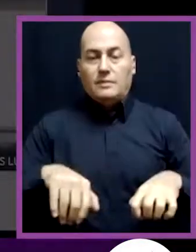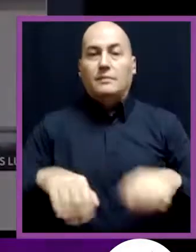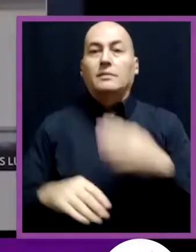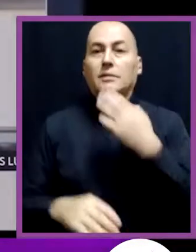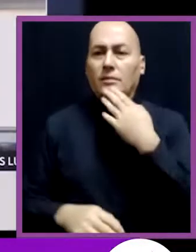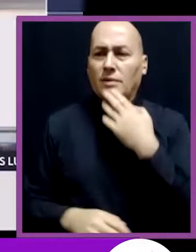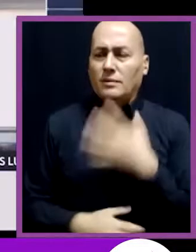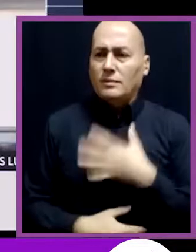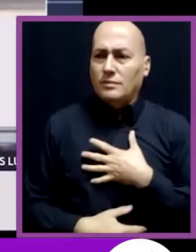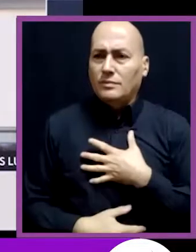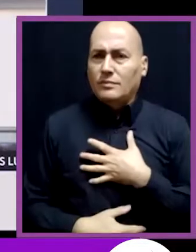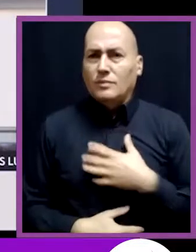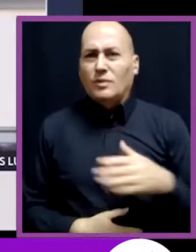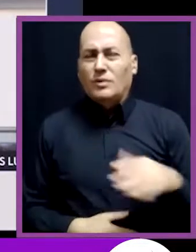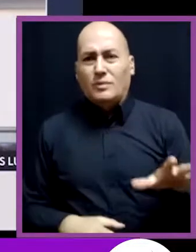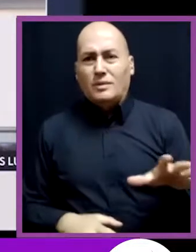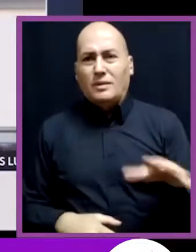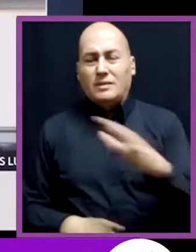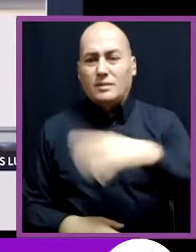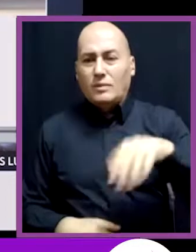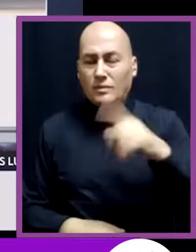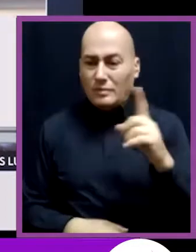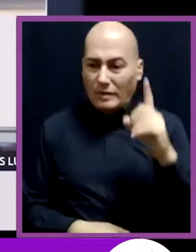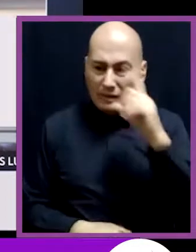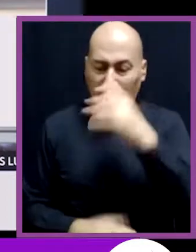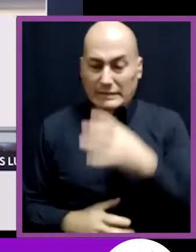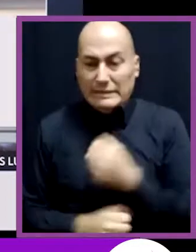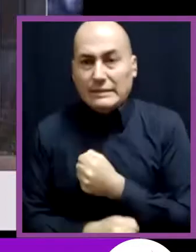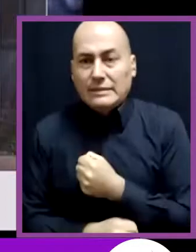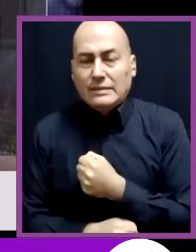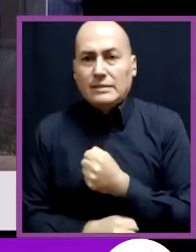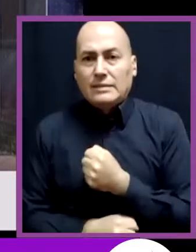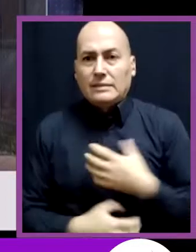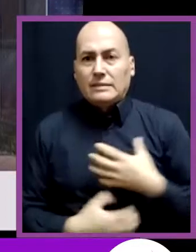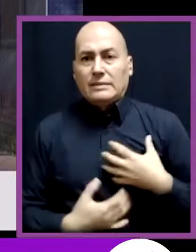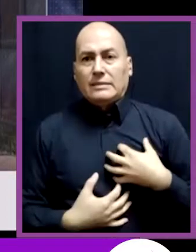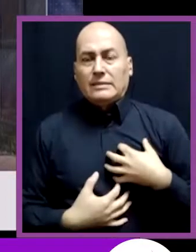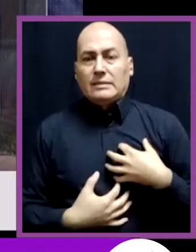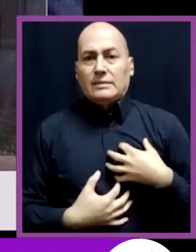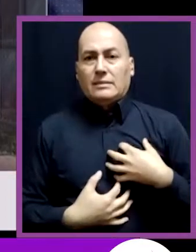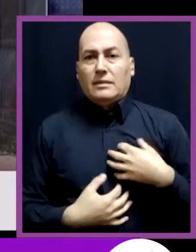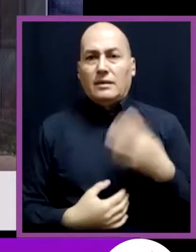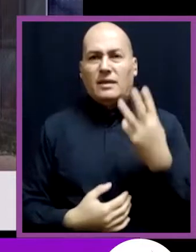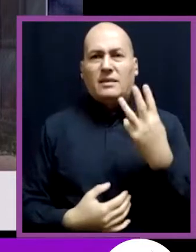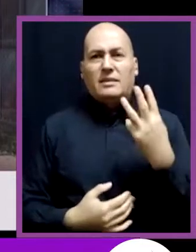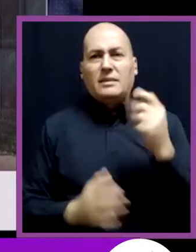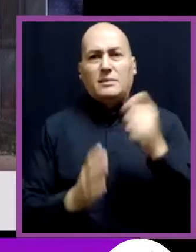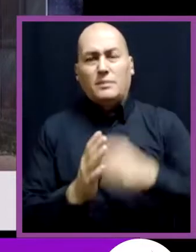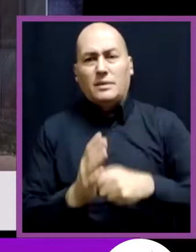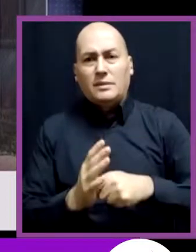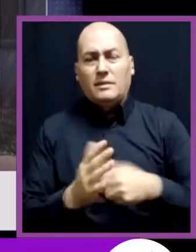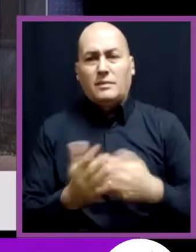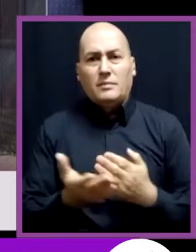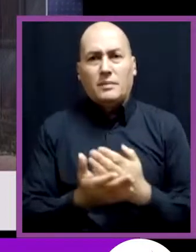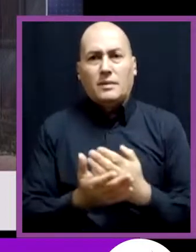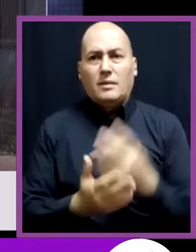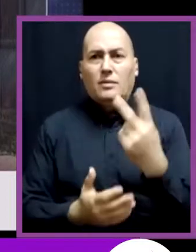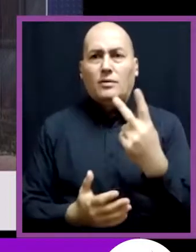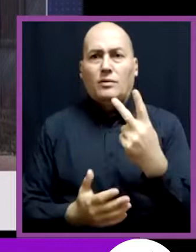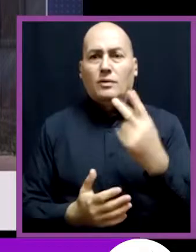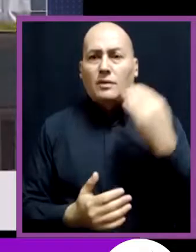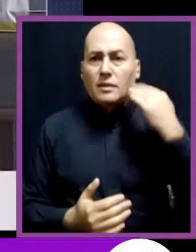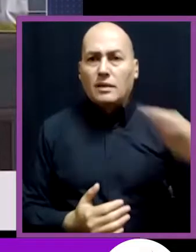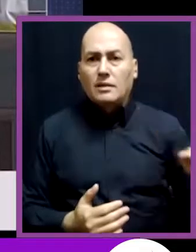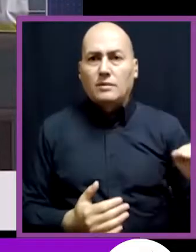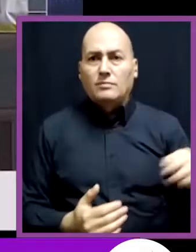Hay un hecho trágico que nos removió en lo más profundo de nuestros corazones. A sólo tres meses de iniciar nuestro gobierno local, dos